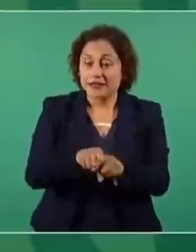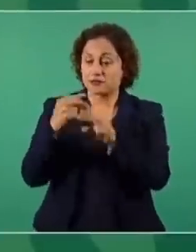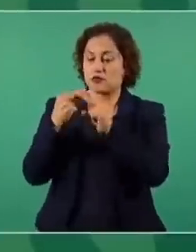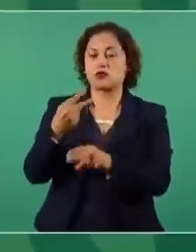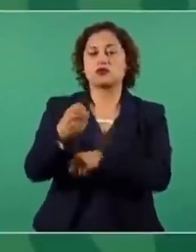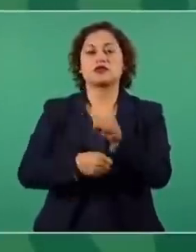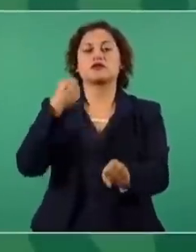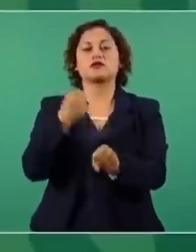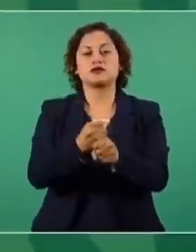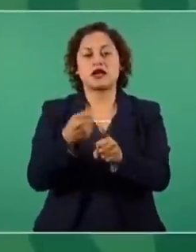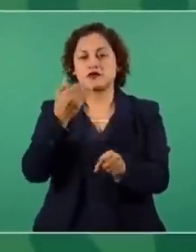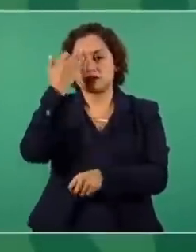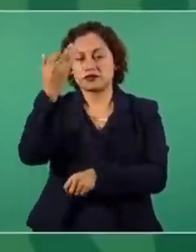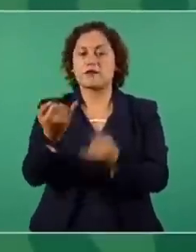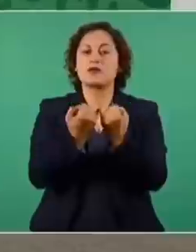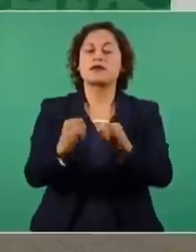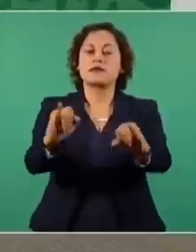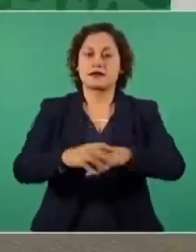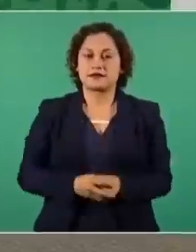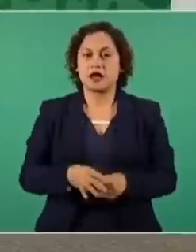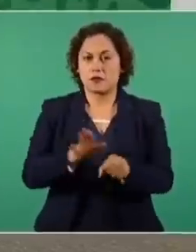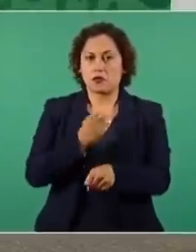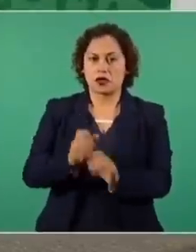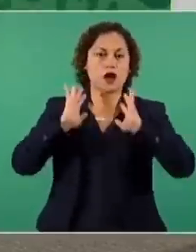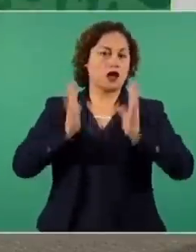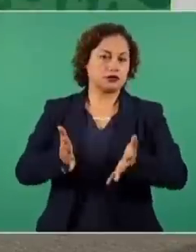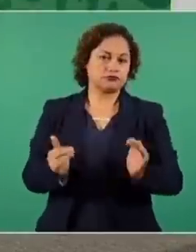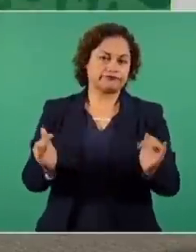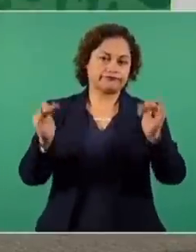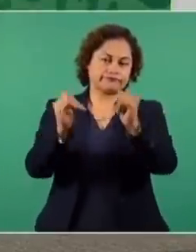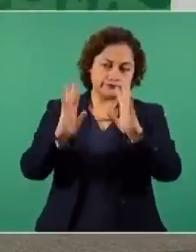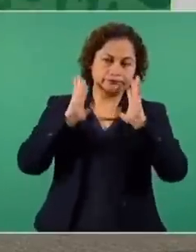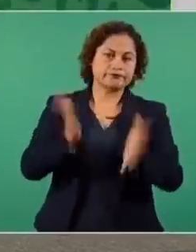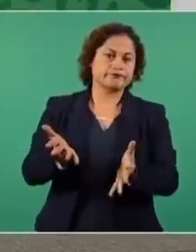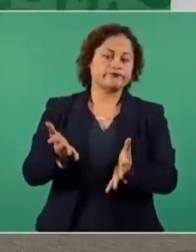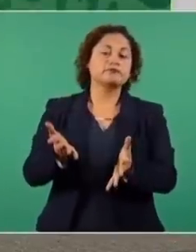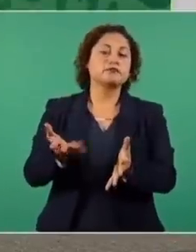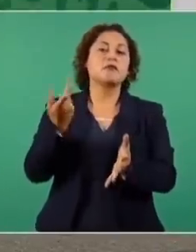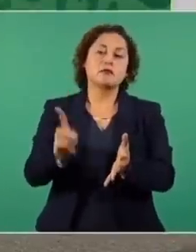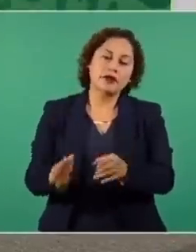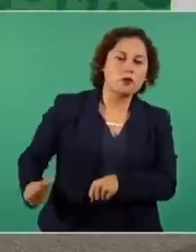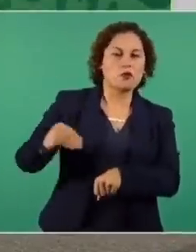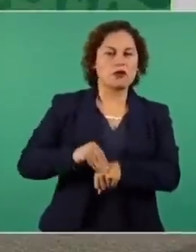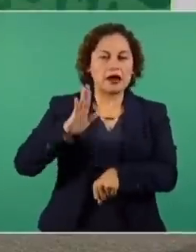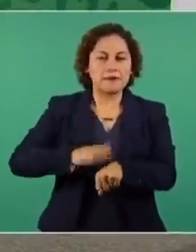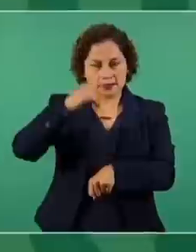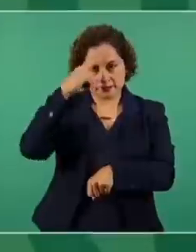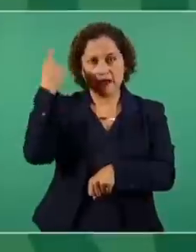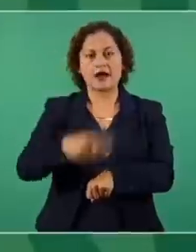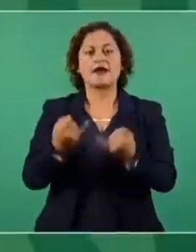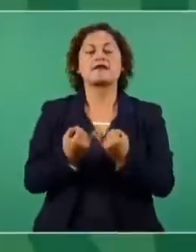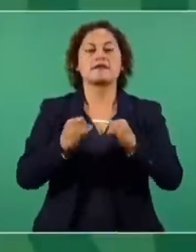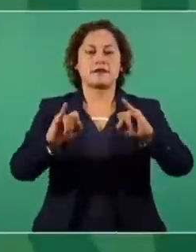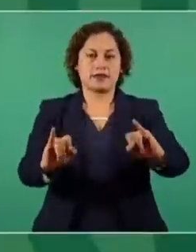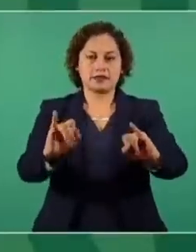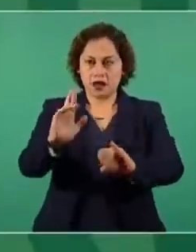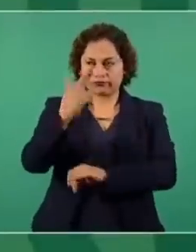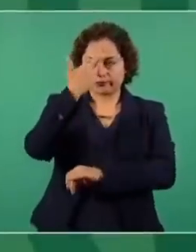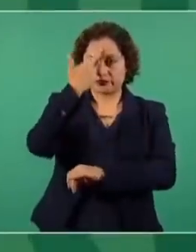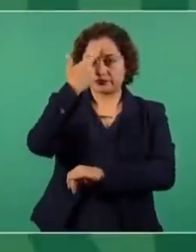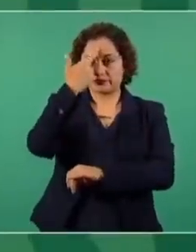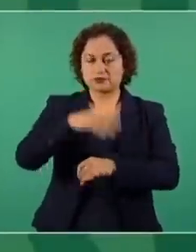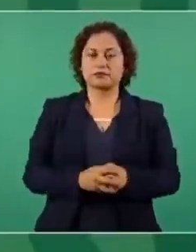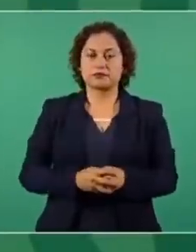se va a dejar la réplica de la pirámide, pero lo vamos a complementar con el movimiento de independencia para